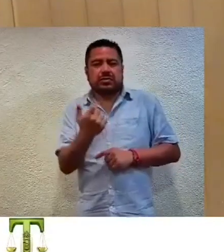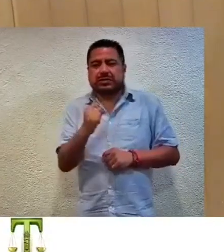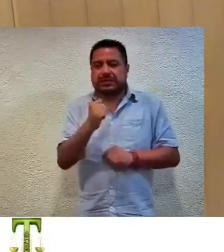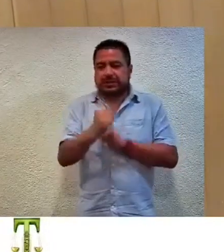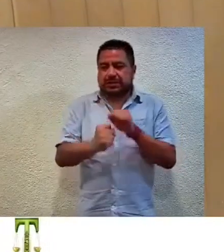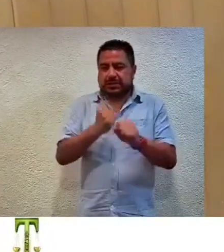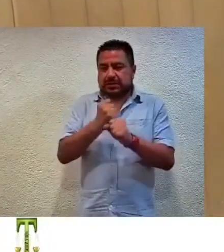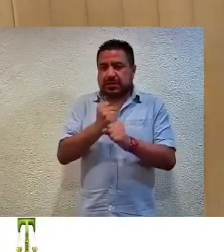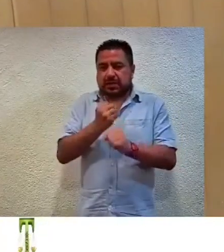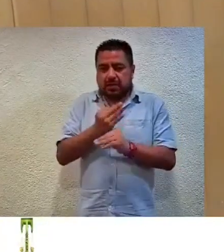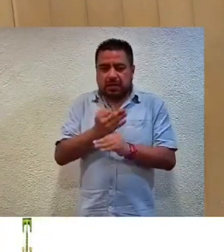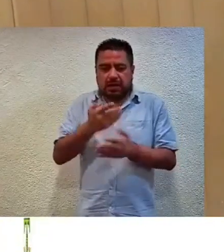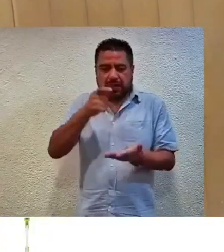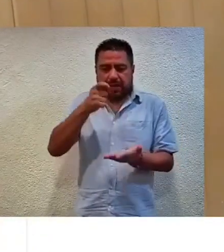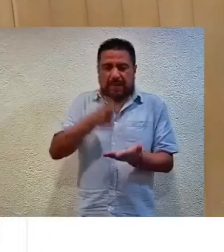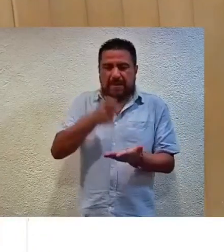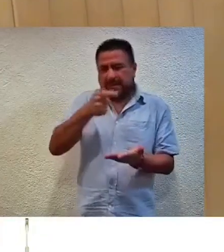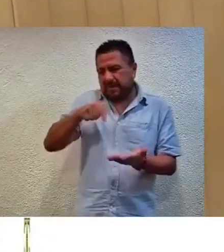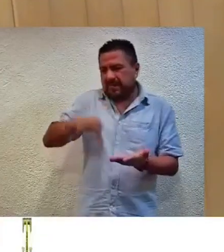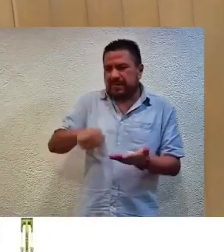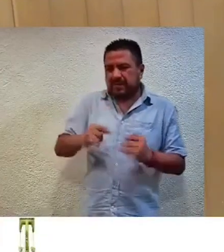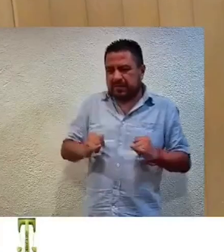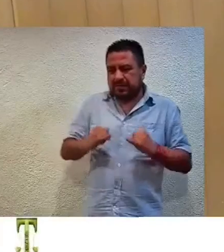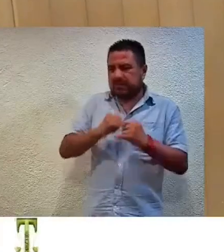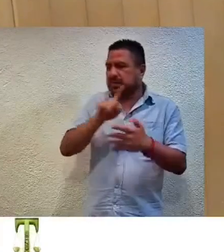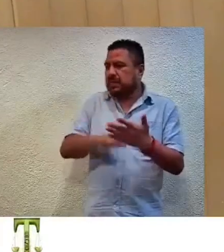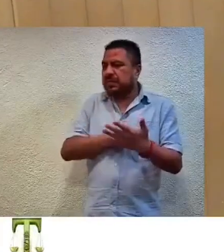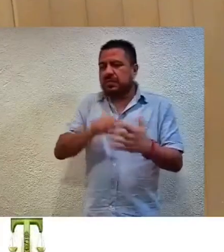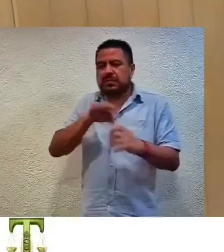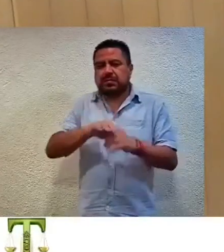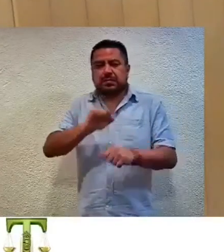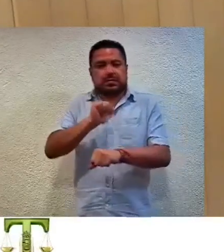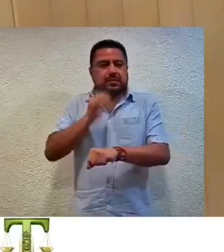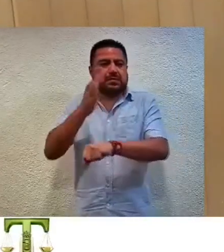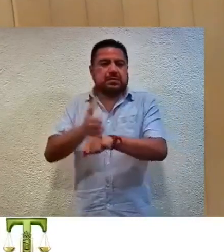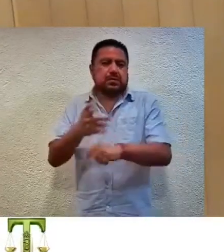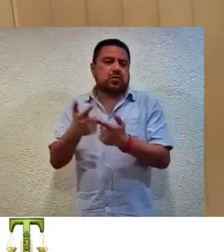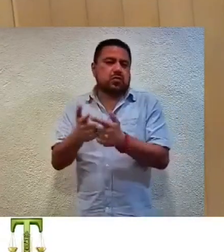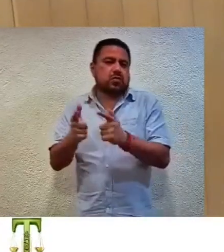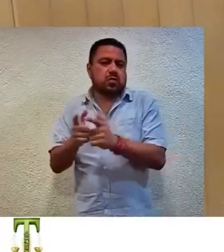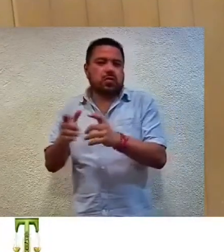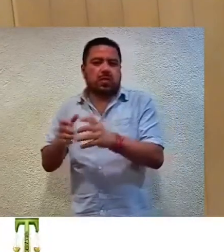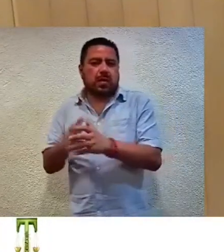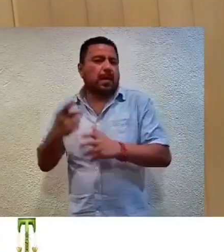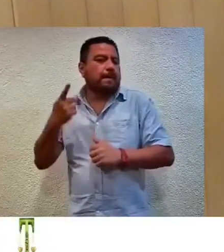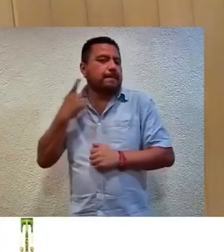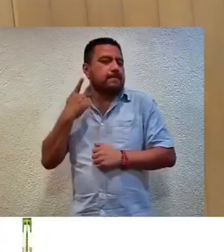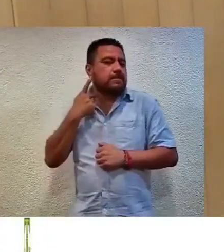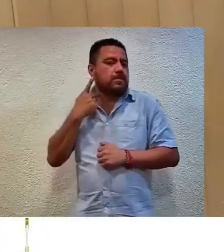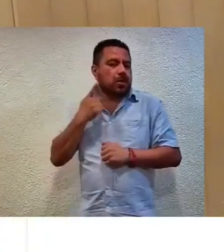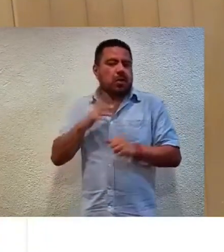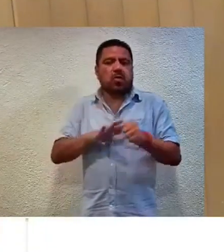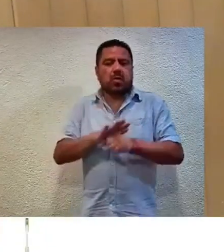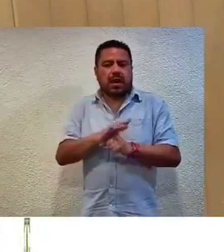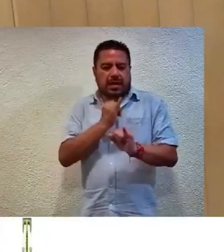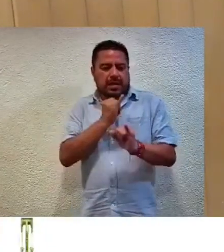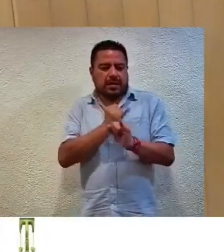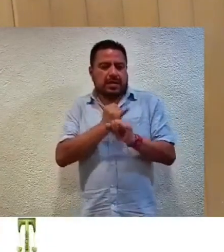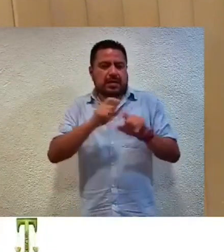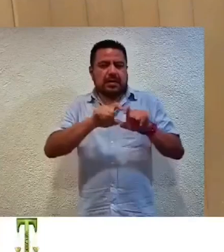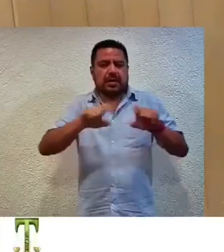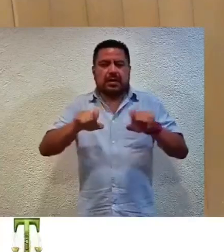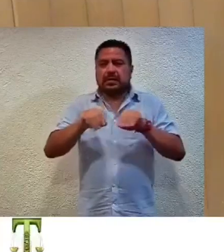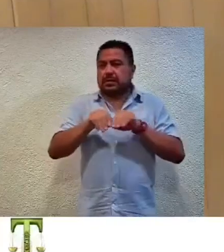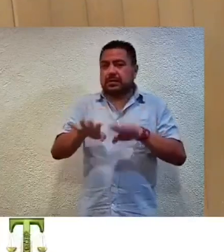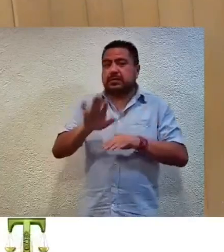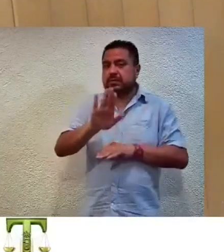por parte de este tribunal electoral una amonestación pública del citado partido, en los estrados y en la página oficial del Internet. Por